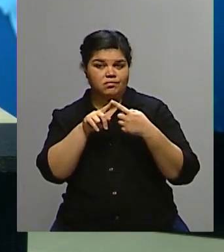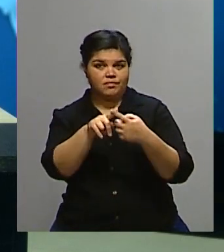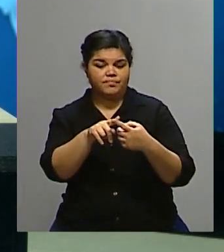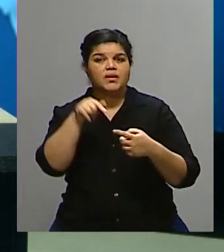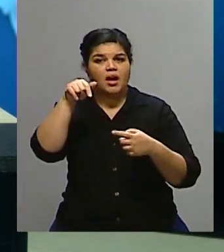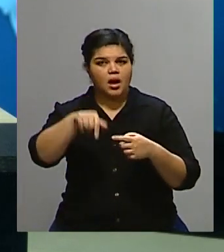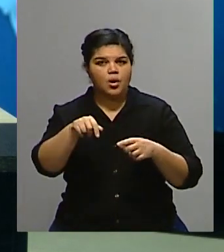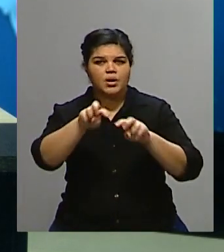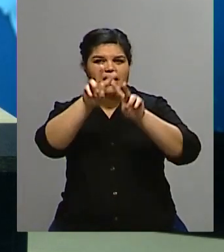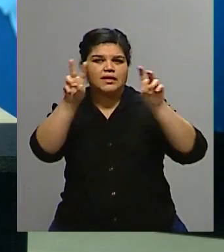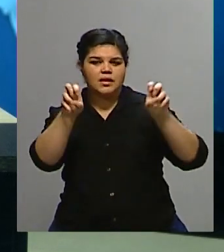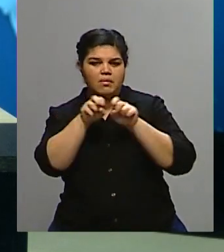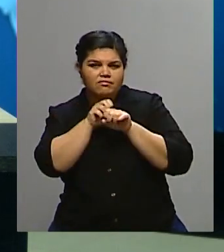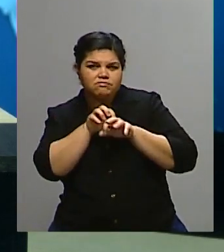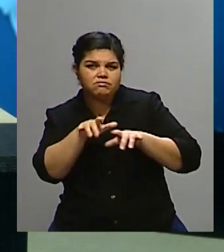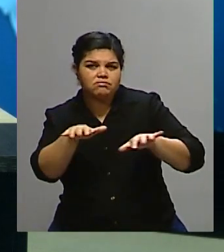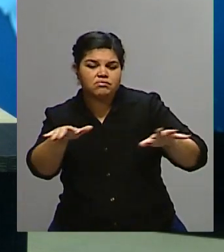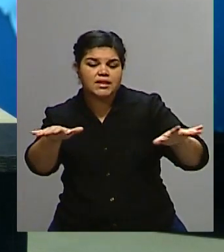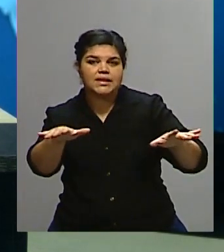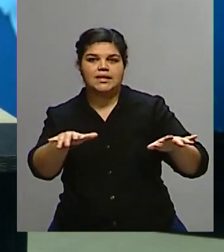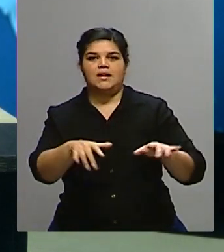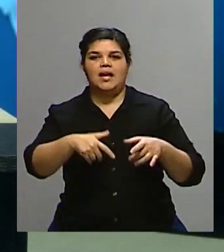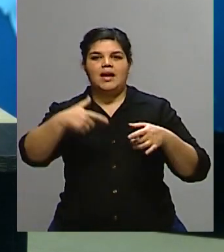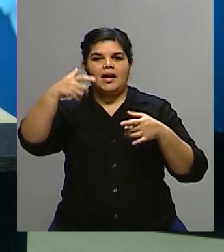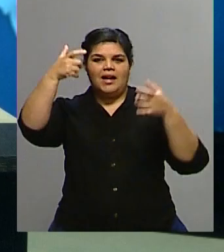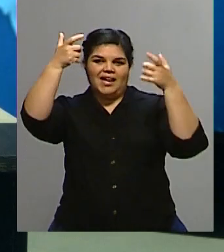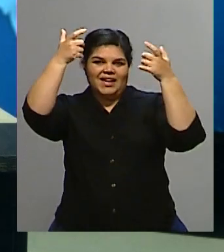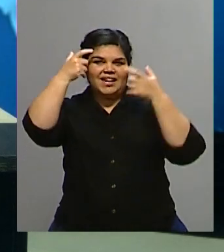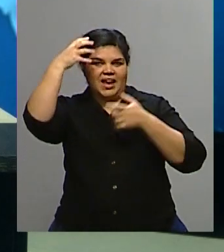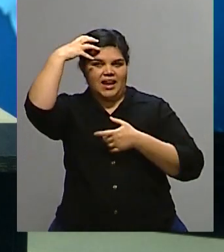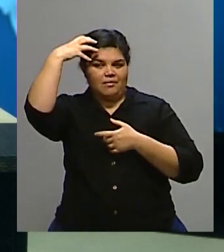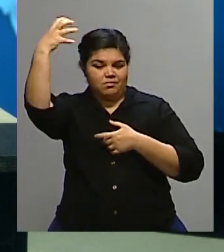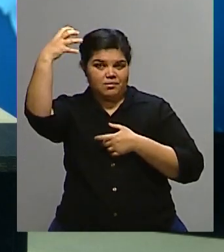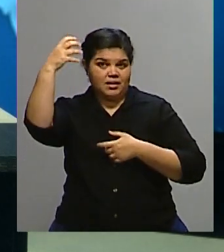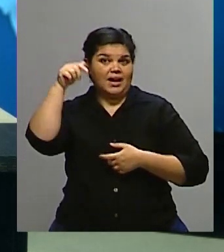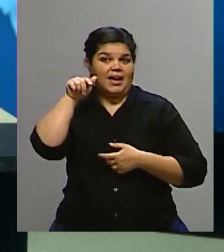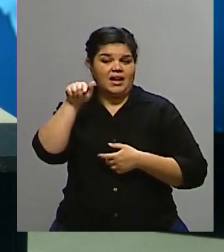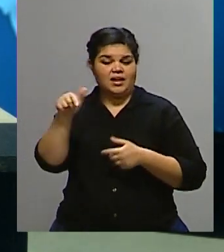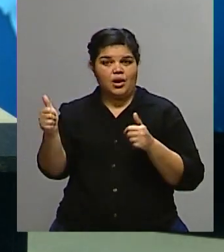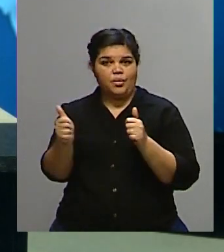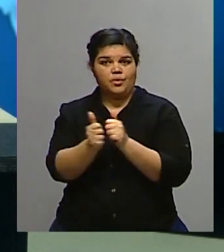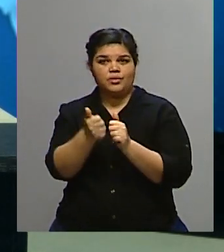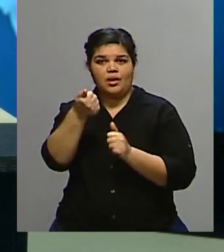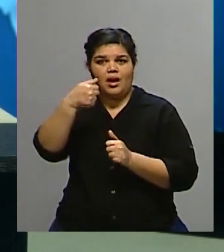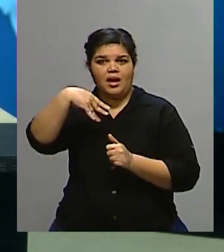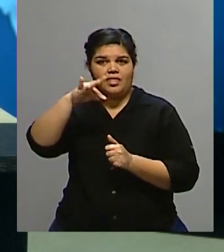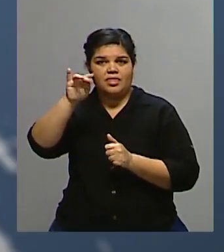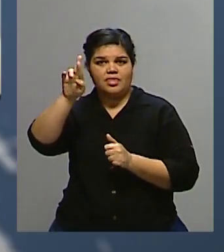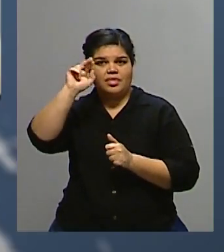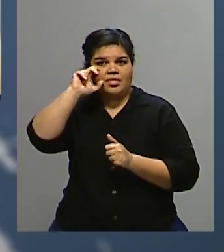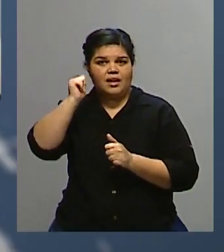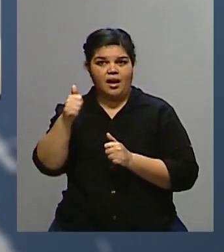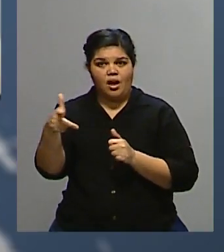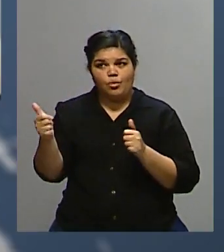muerte de la reina Isabel II. Aquí lo hacemos con Andrea Wesner, que es doctora en Relaciones Internacionales.